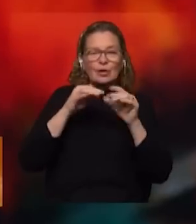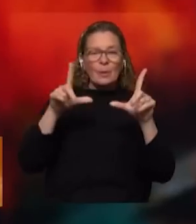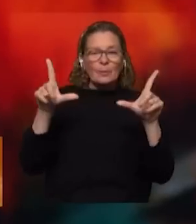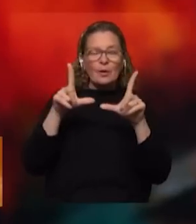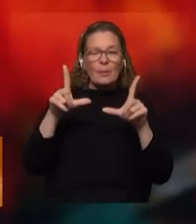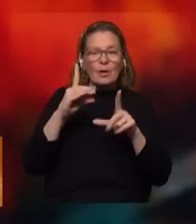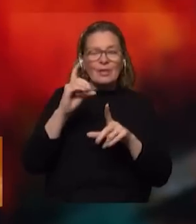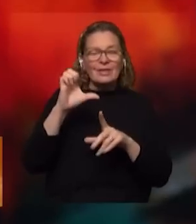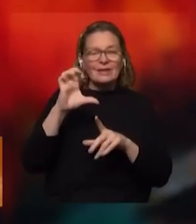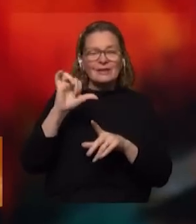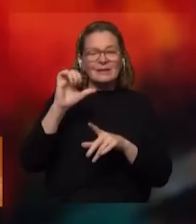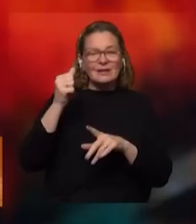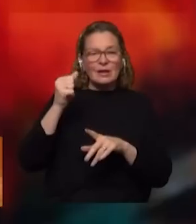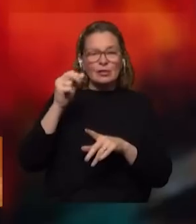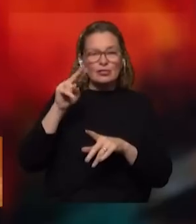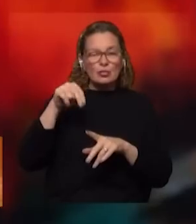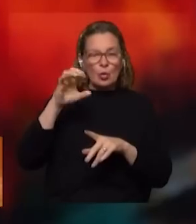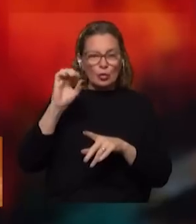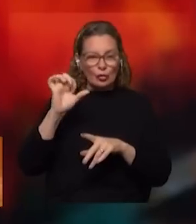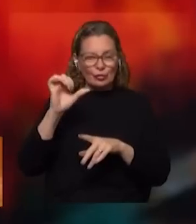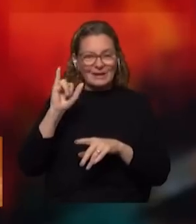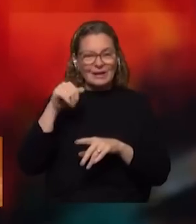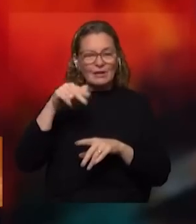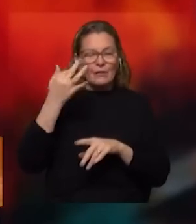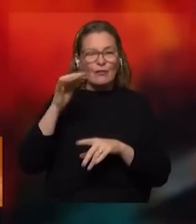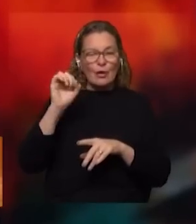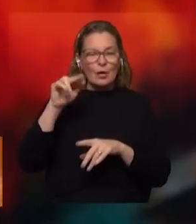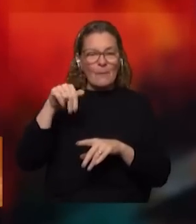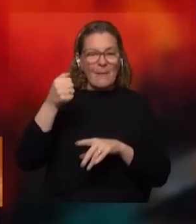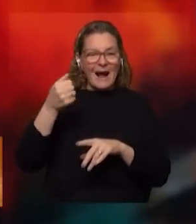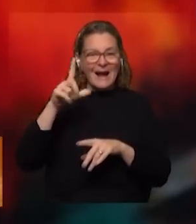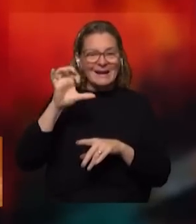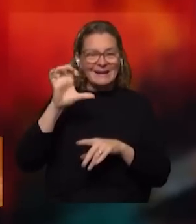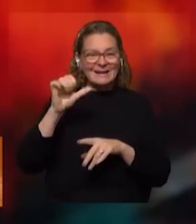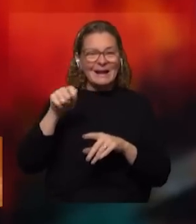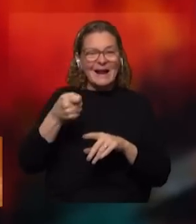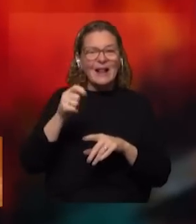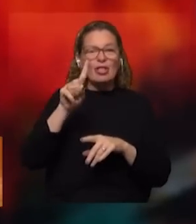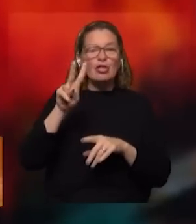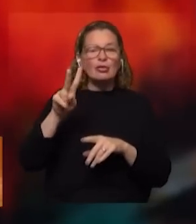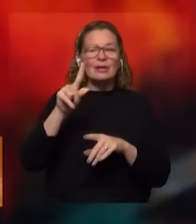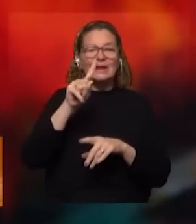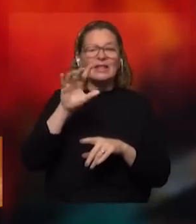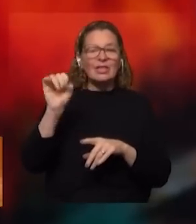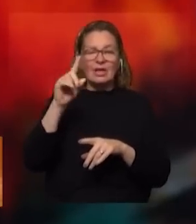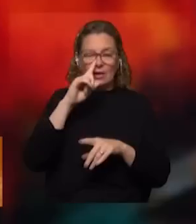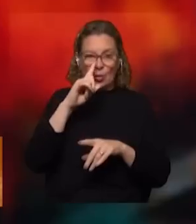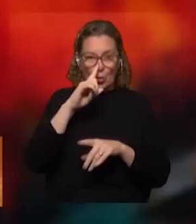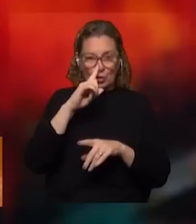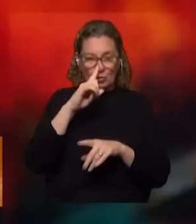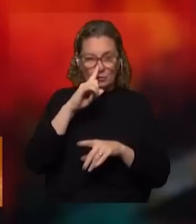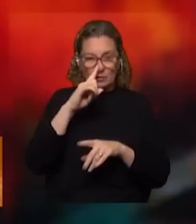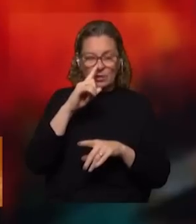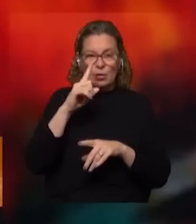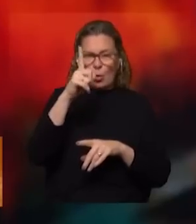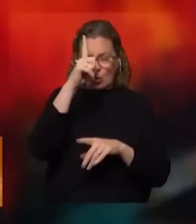desayunos informales de Canal 12, el 10 de julio, casi un mes después de los hechos, donde yo después de que me pasó todo esto,